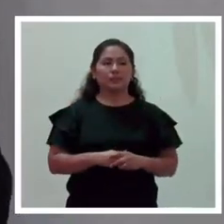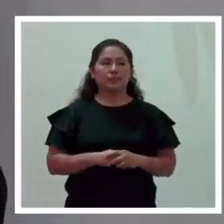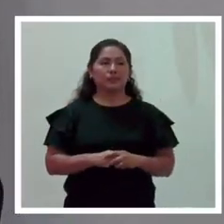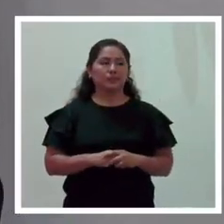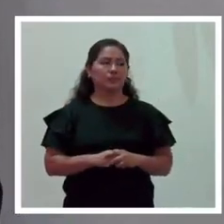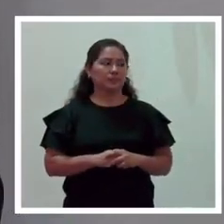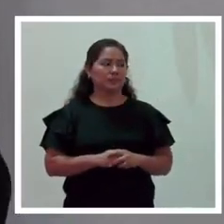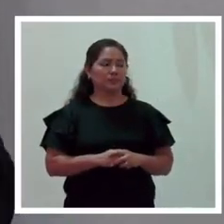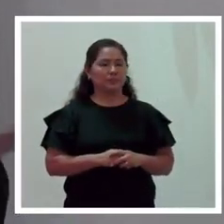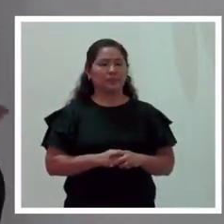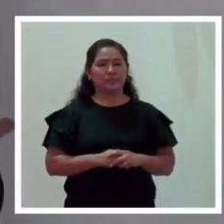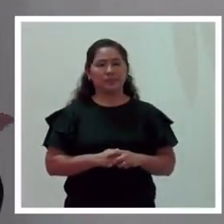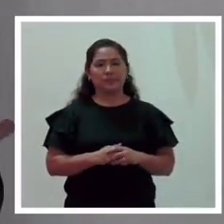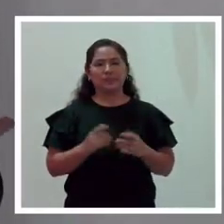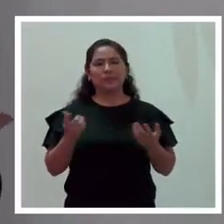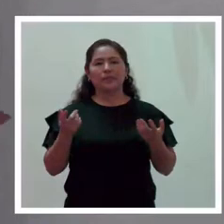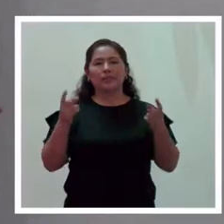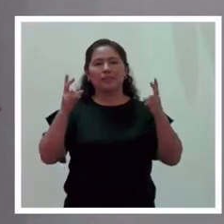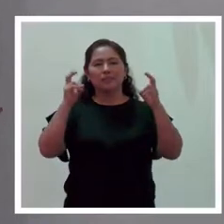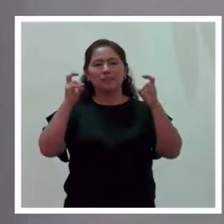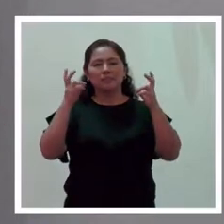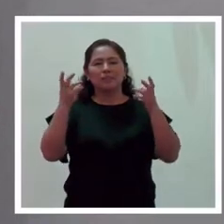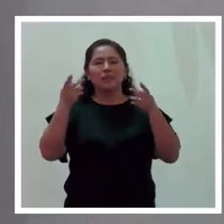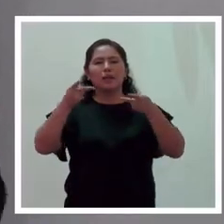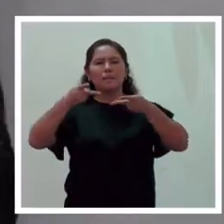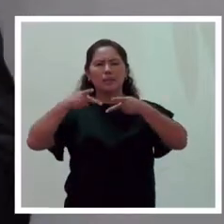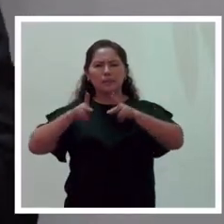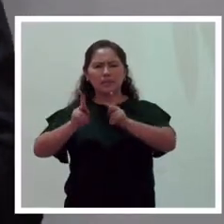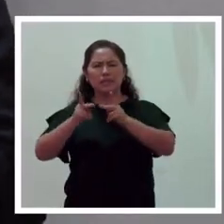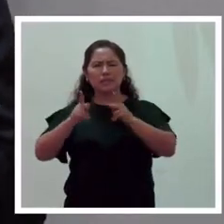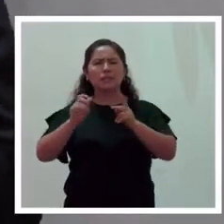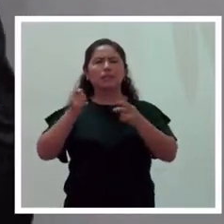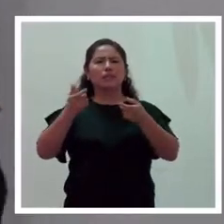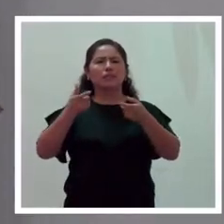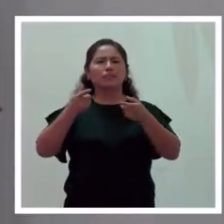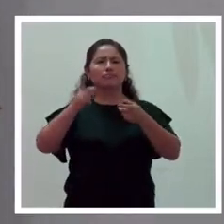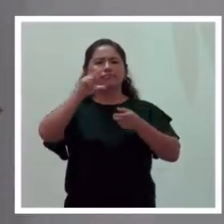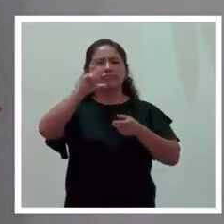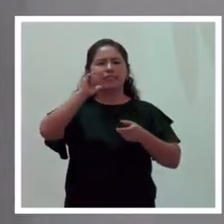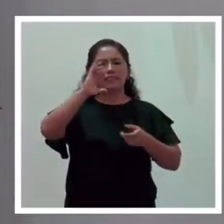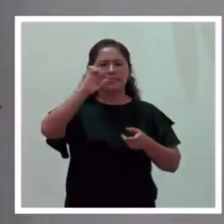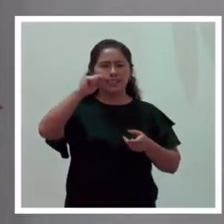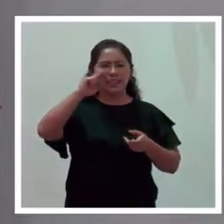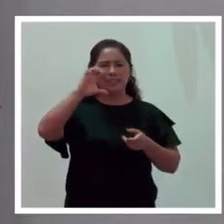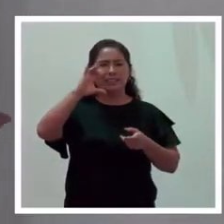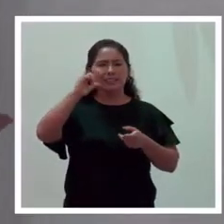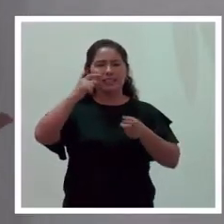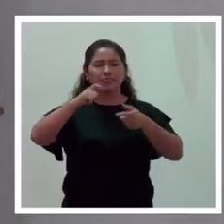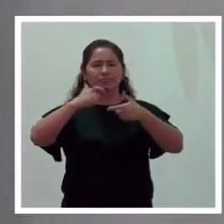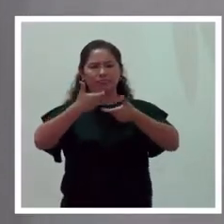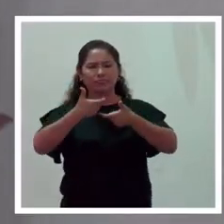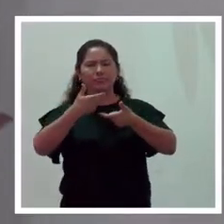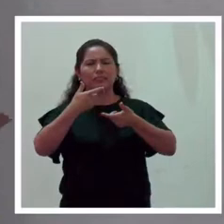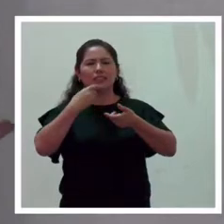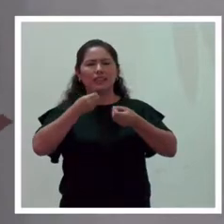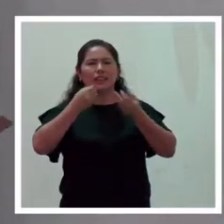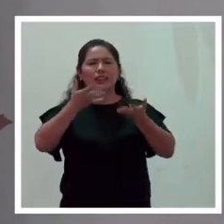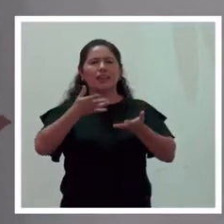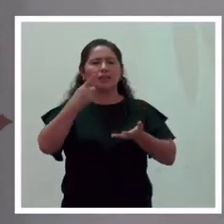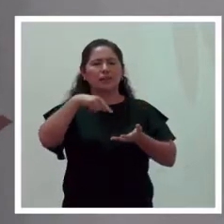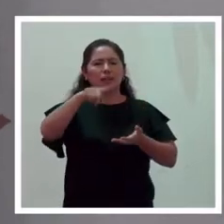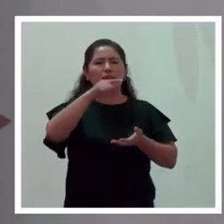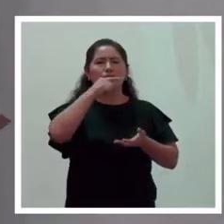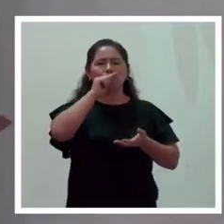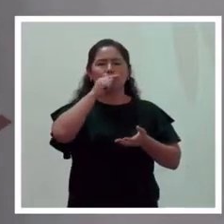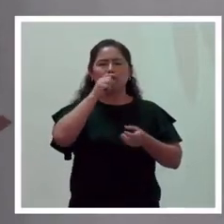y tiene que ver con permisos y licencias a favor de la madre trabajadora. Quien nos dictará esta ponencia